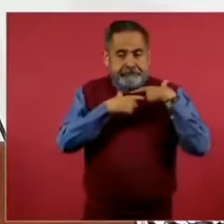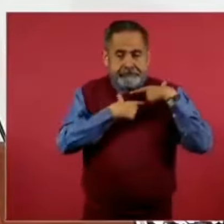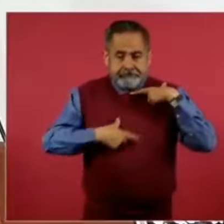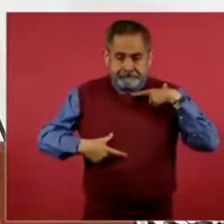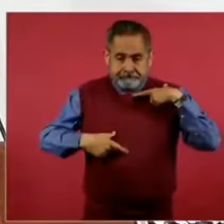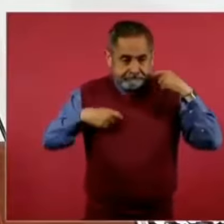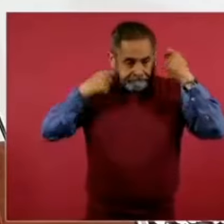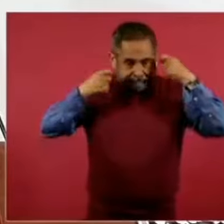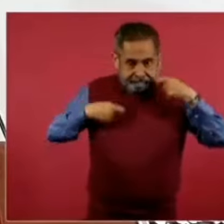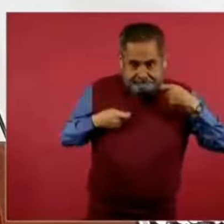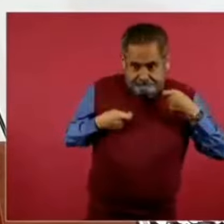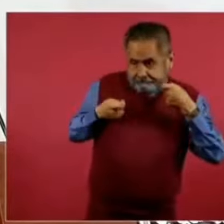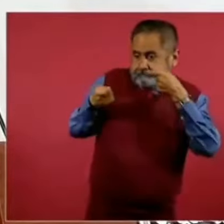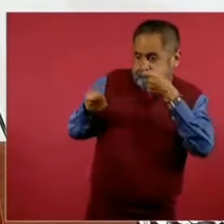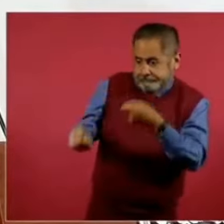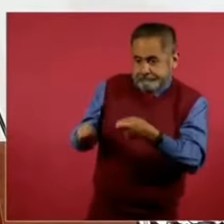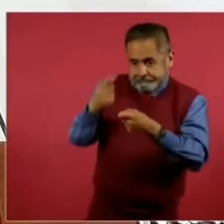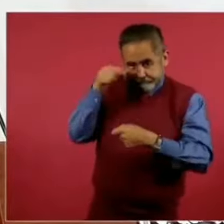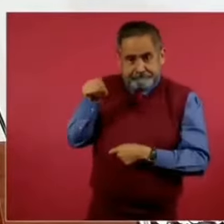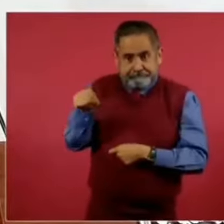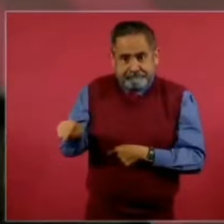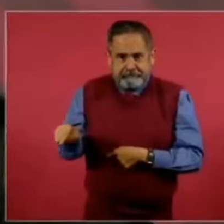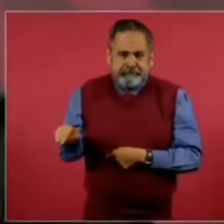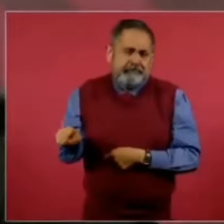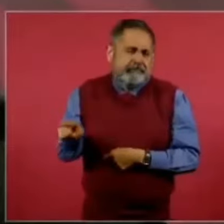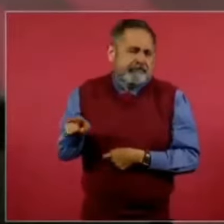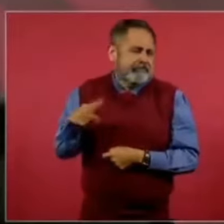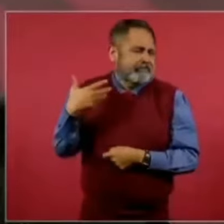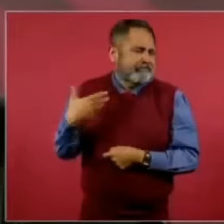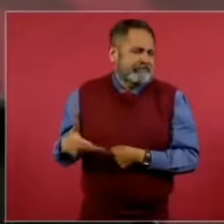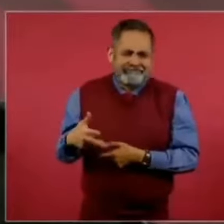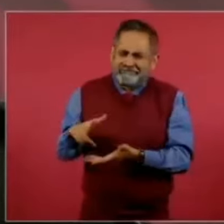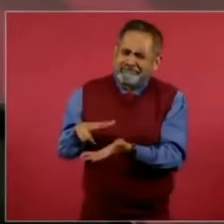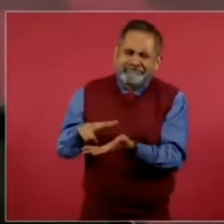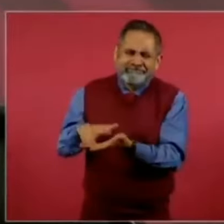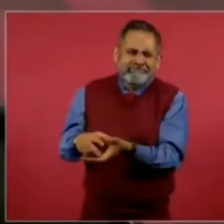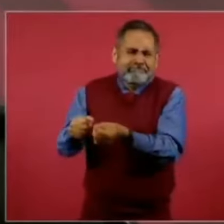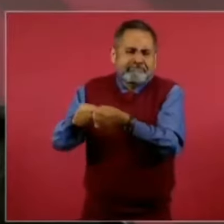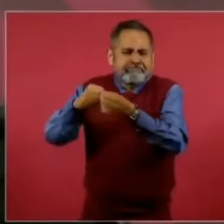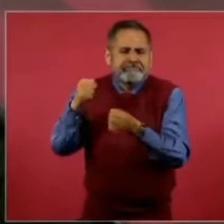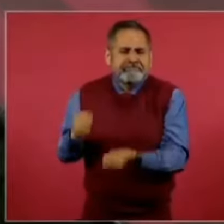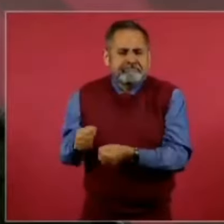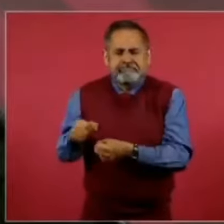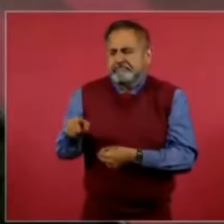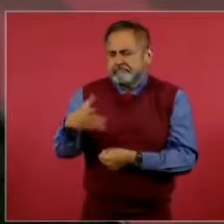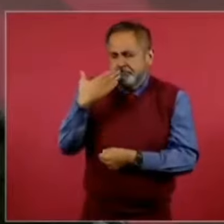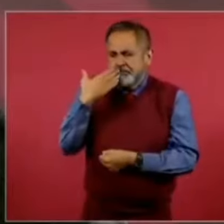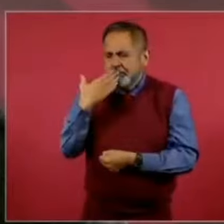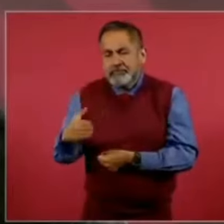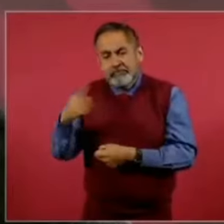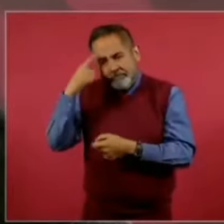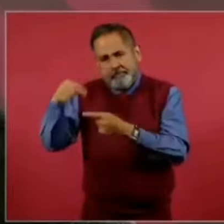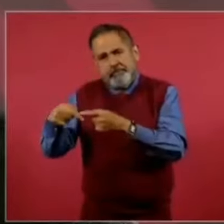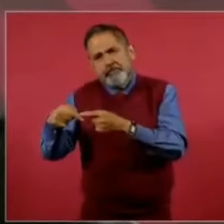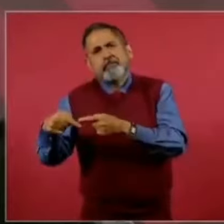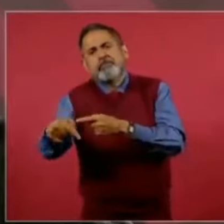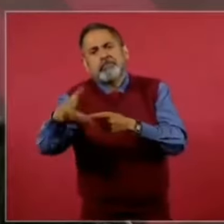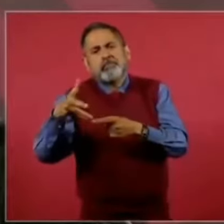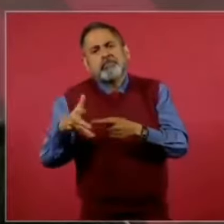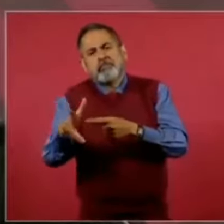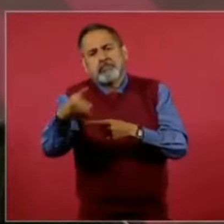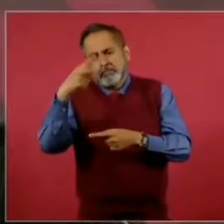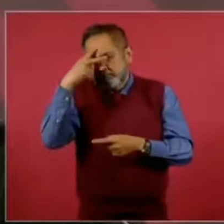presidencial a una garantía para que México siga